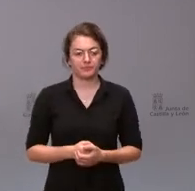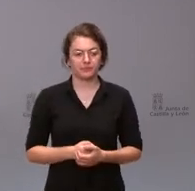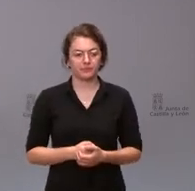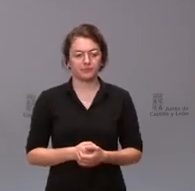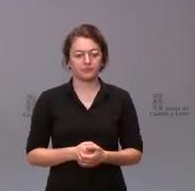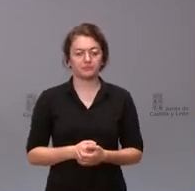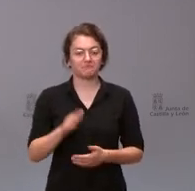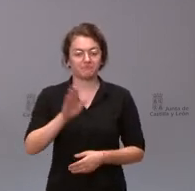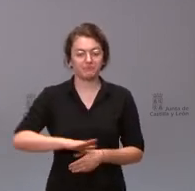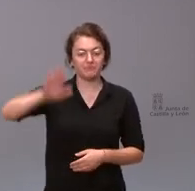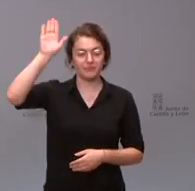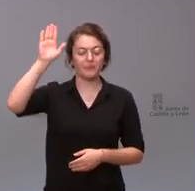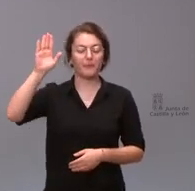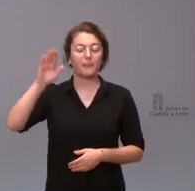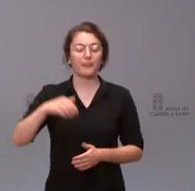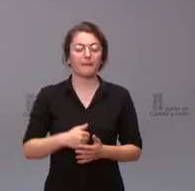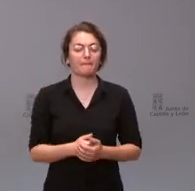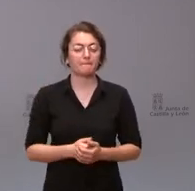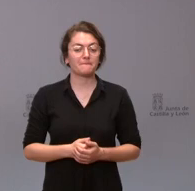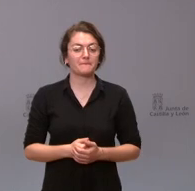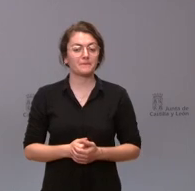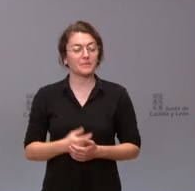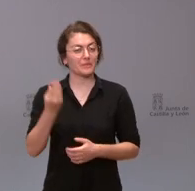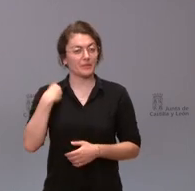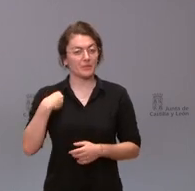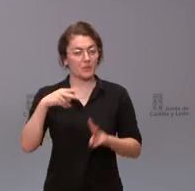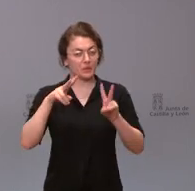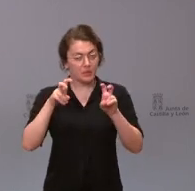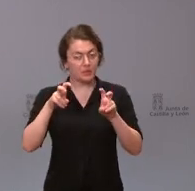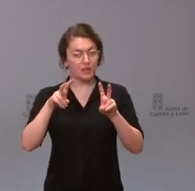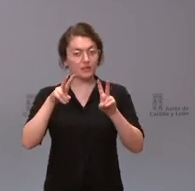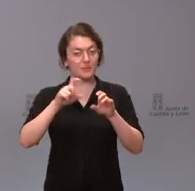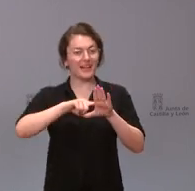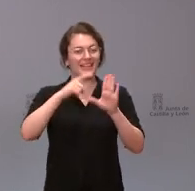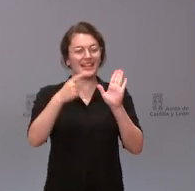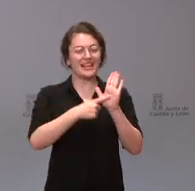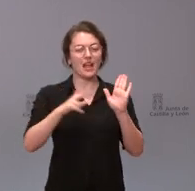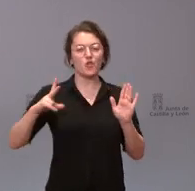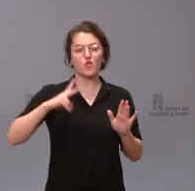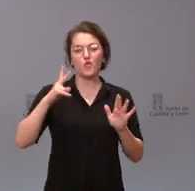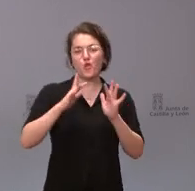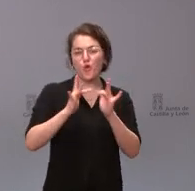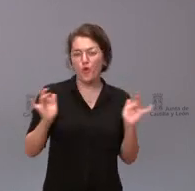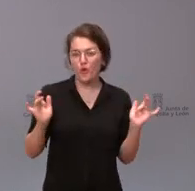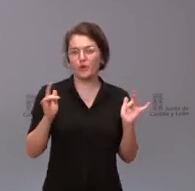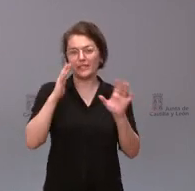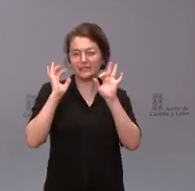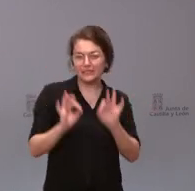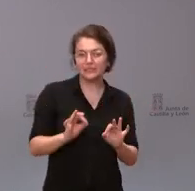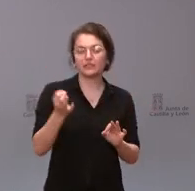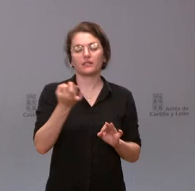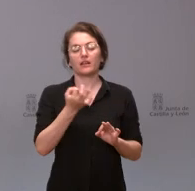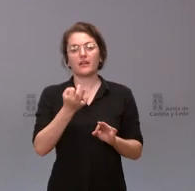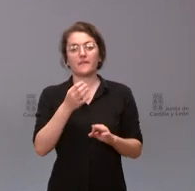Sí, yo por concretar el asunto de la ley de concordia sí que